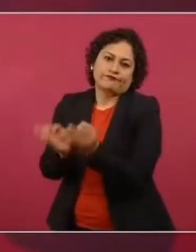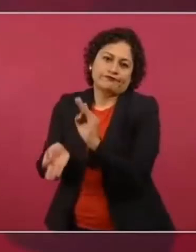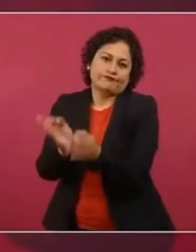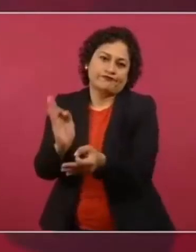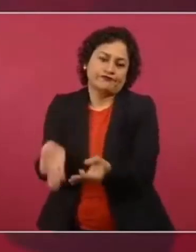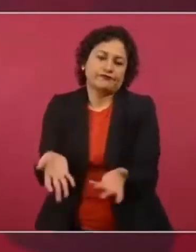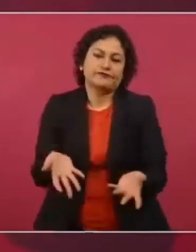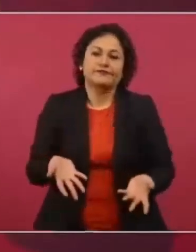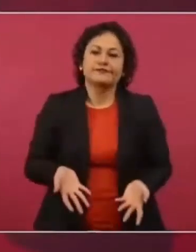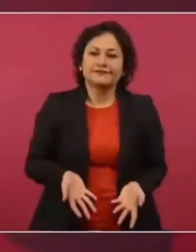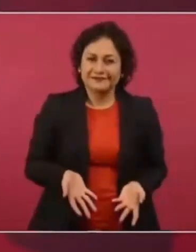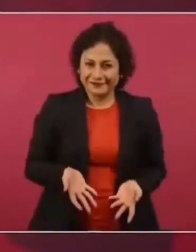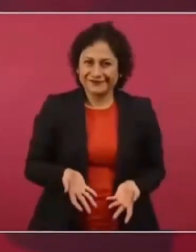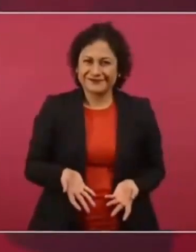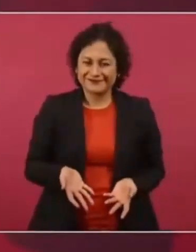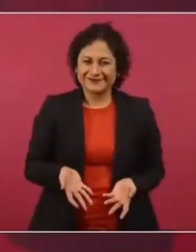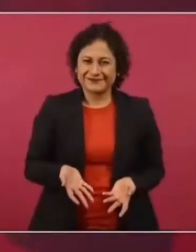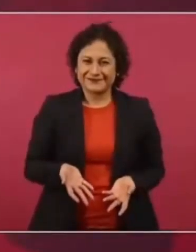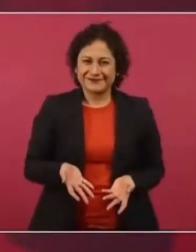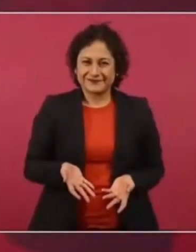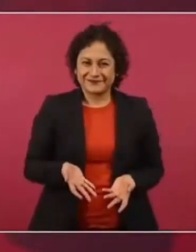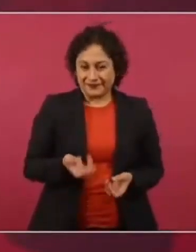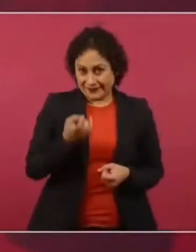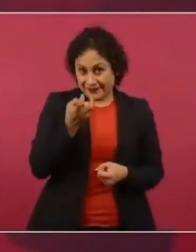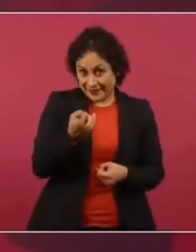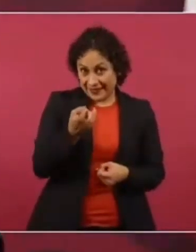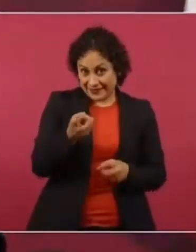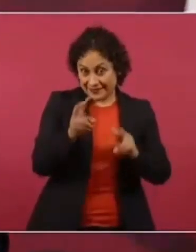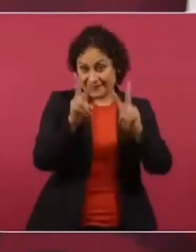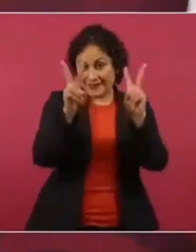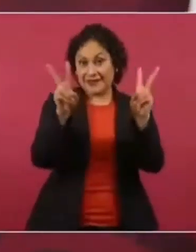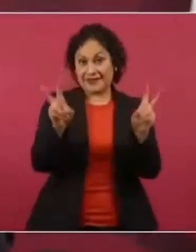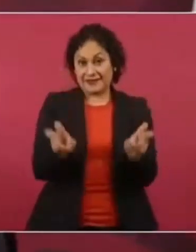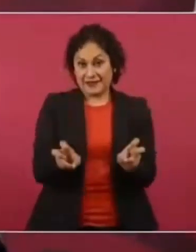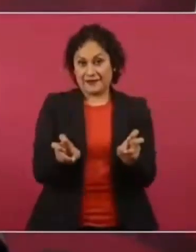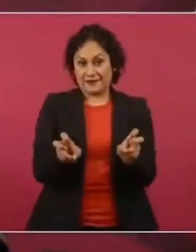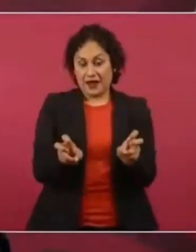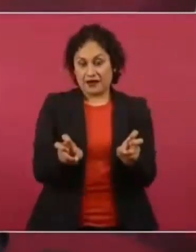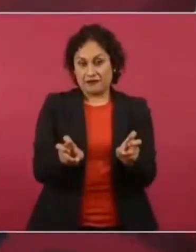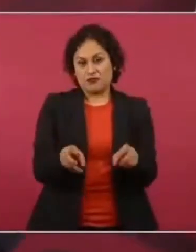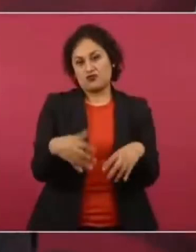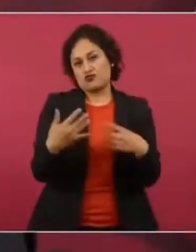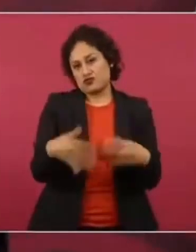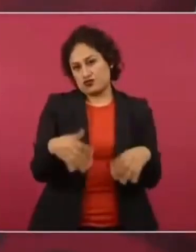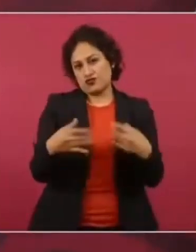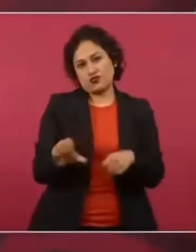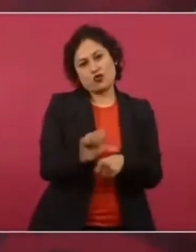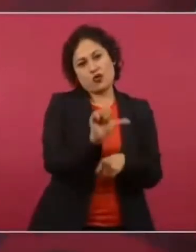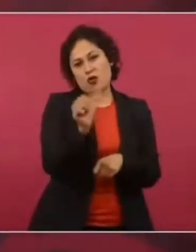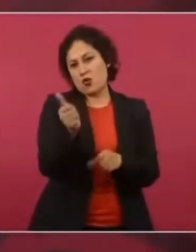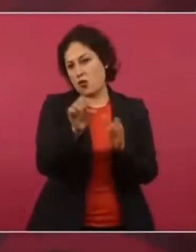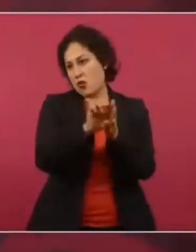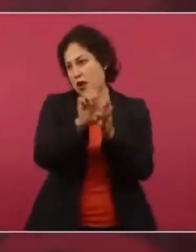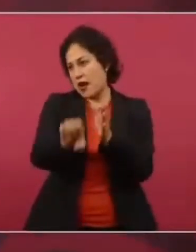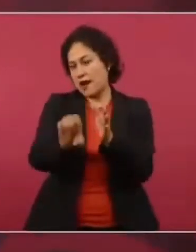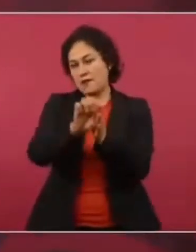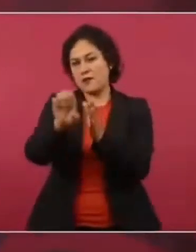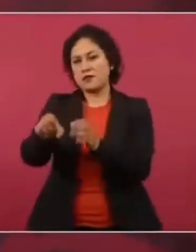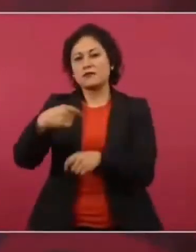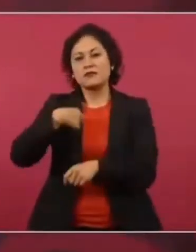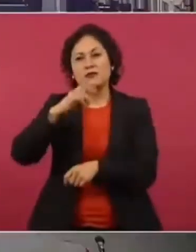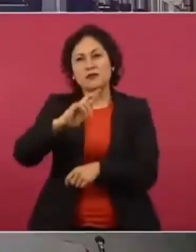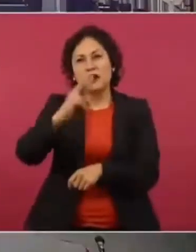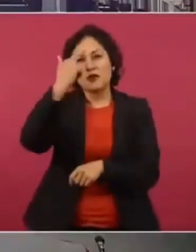Entonces, estamos hablando de estos casos. Yo recuerdo que había un diputado también,